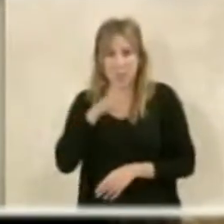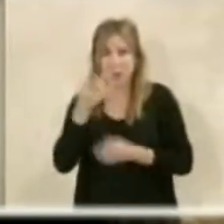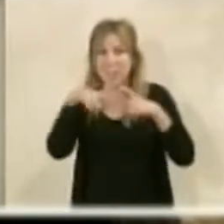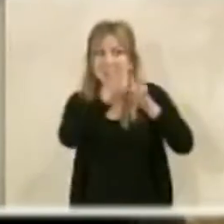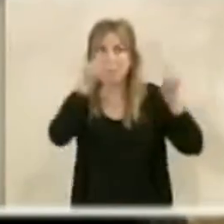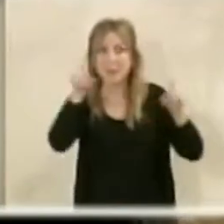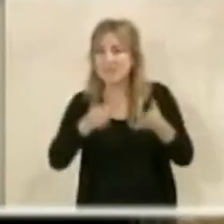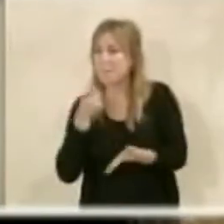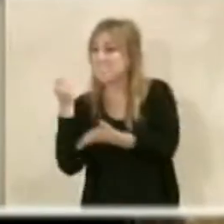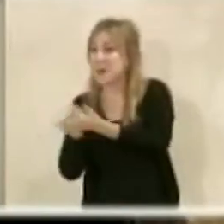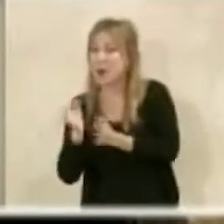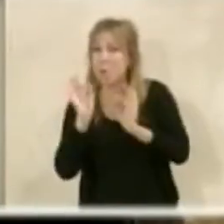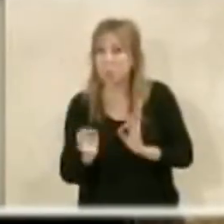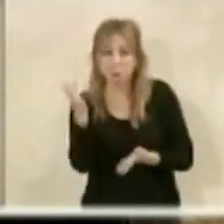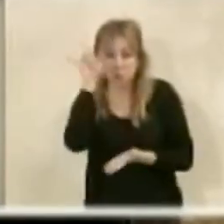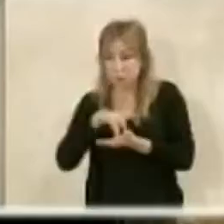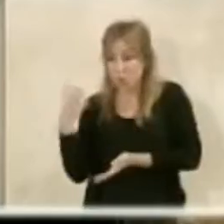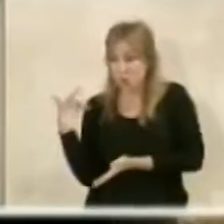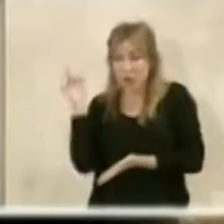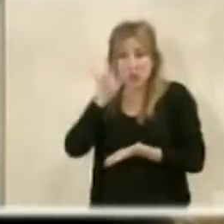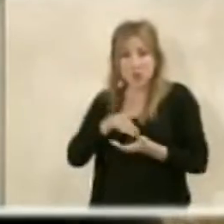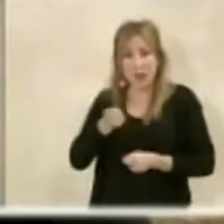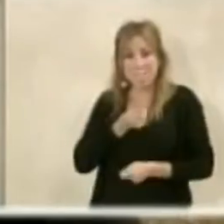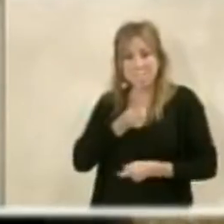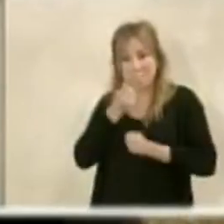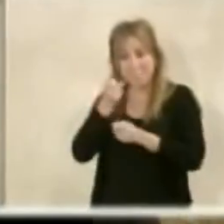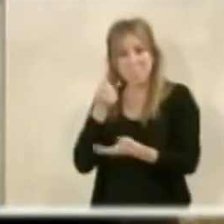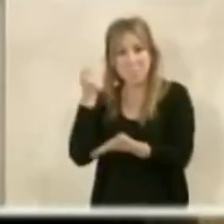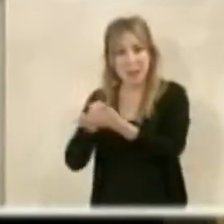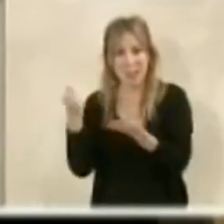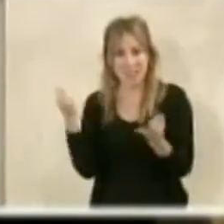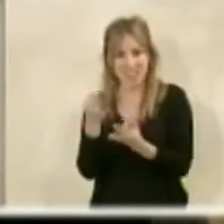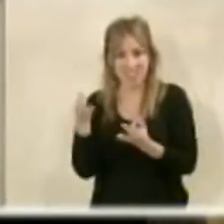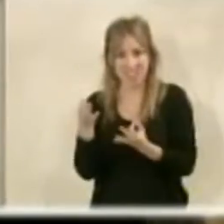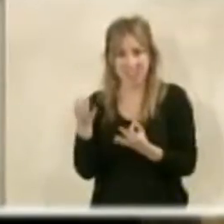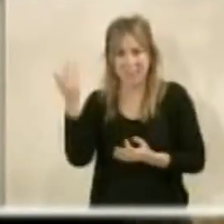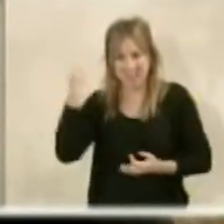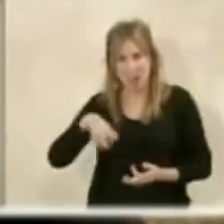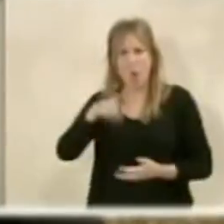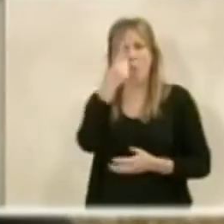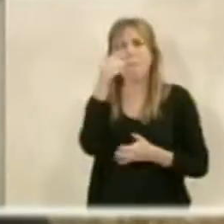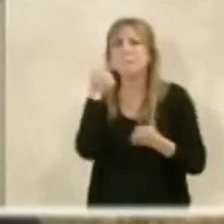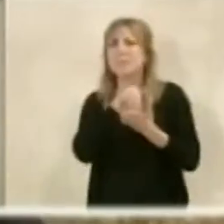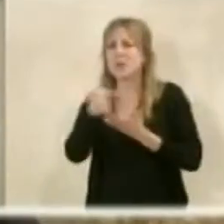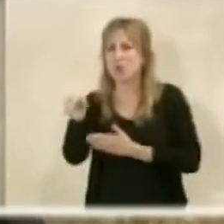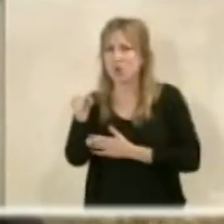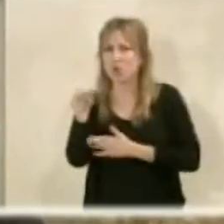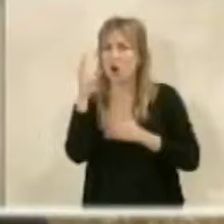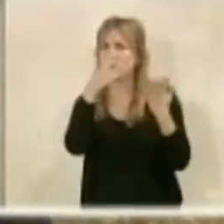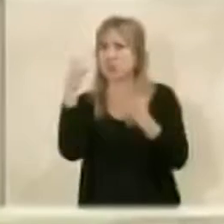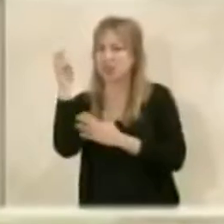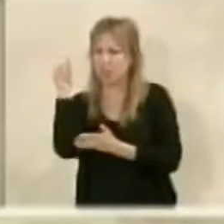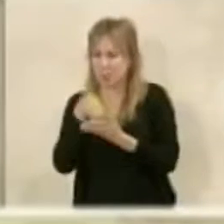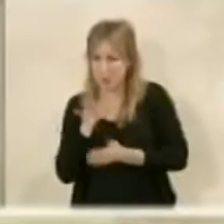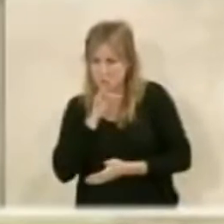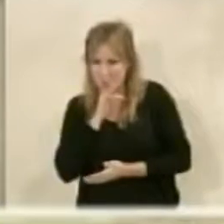tenía que haber pagado en su momento, que ya pagó un millón doscientos mil euros, pero la segunda parte, que era también un